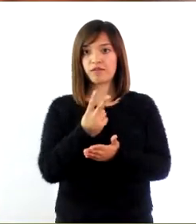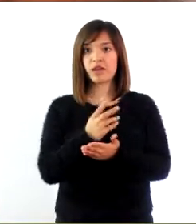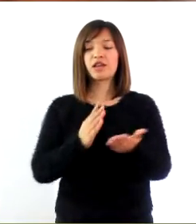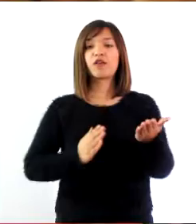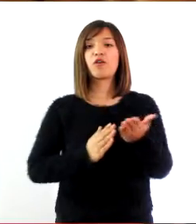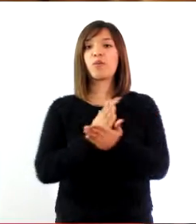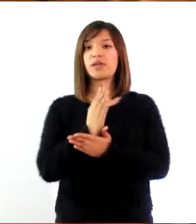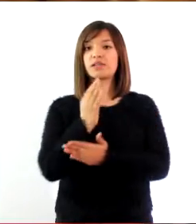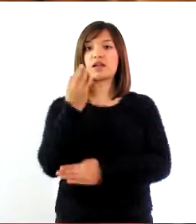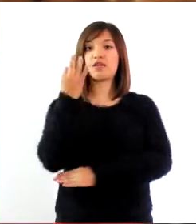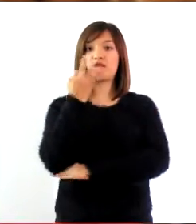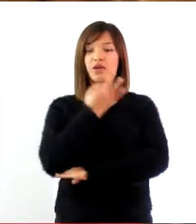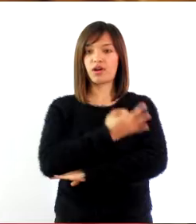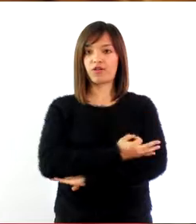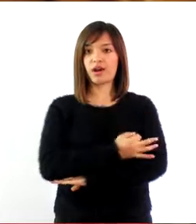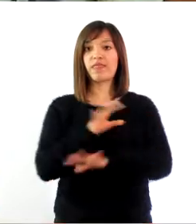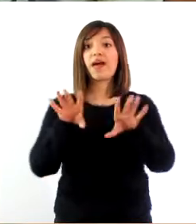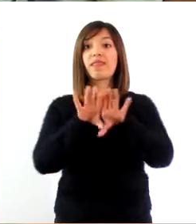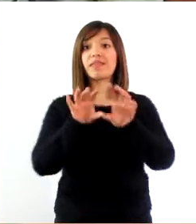jornada. ¿De acuerdo?